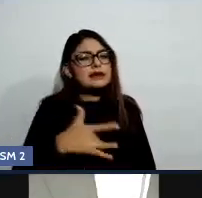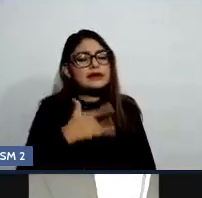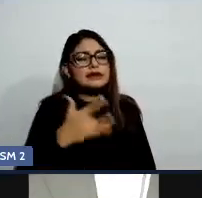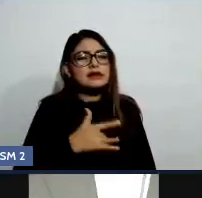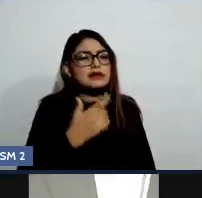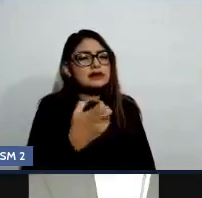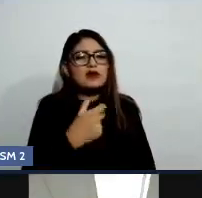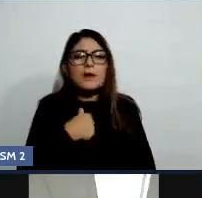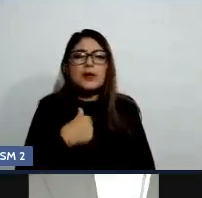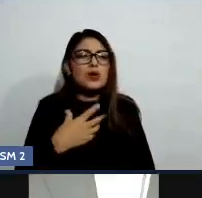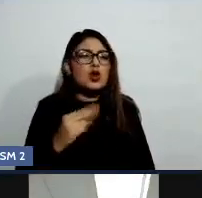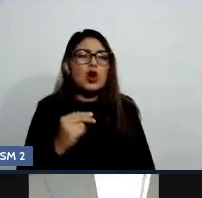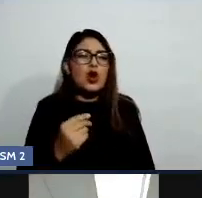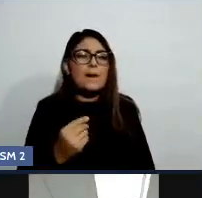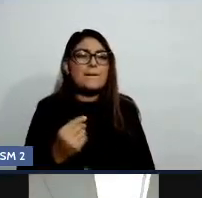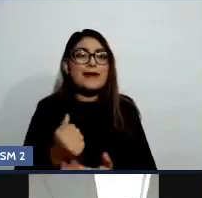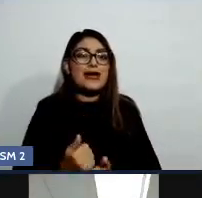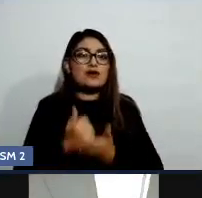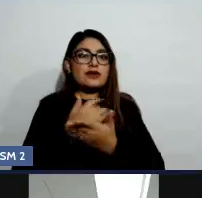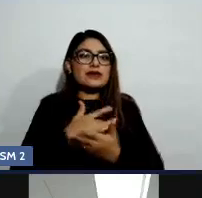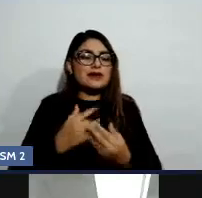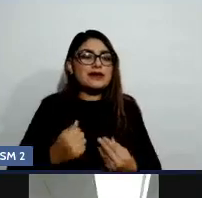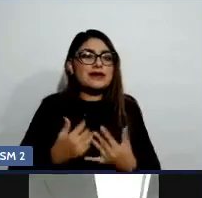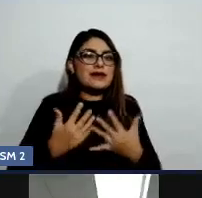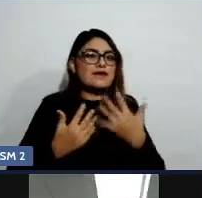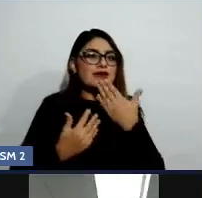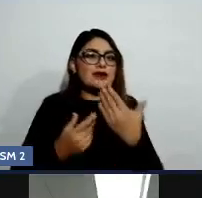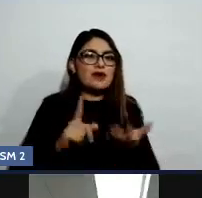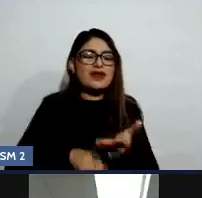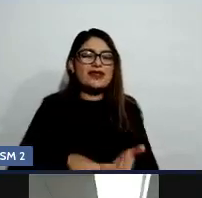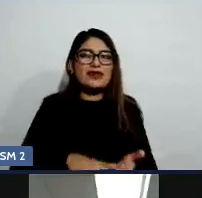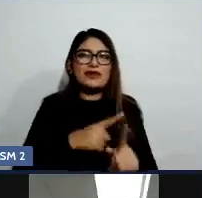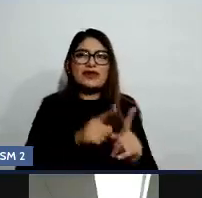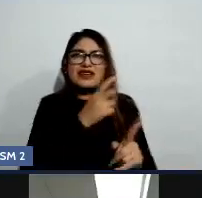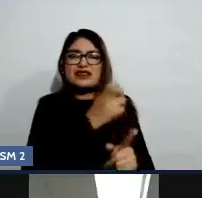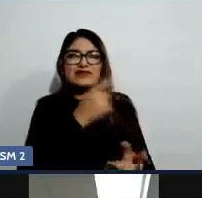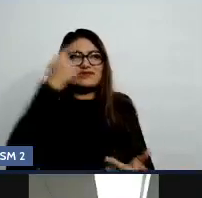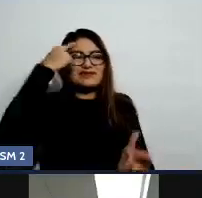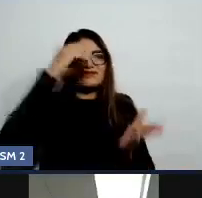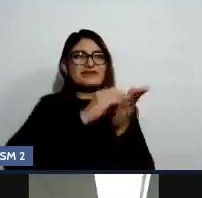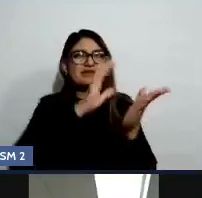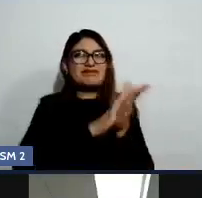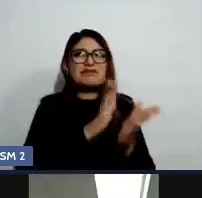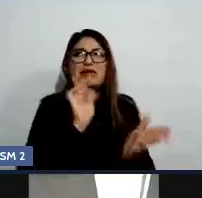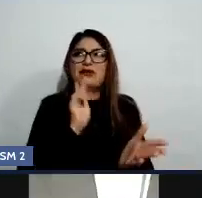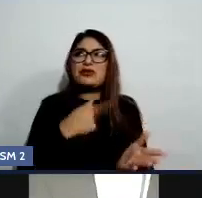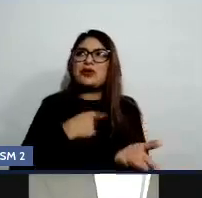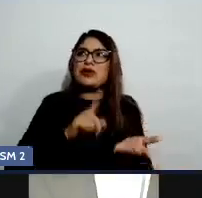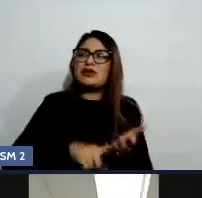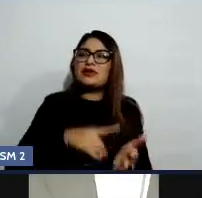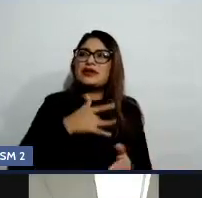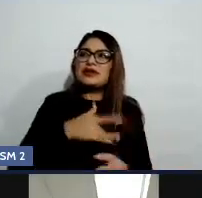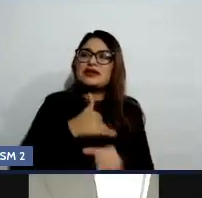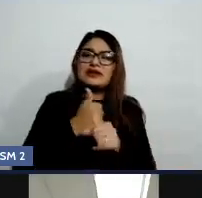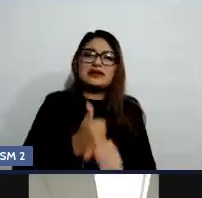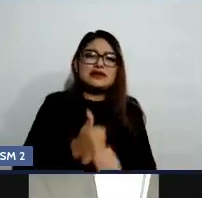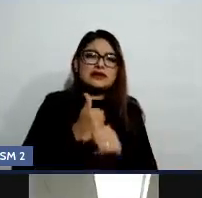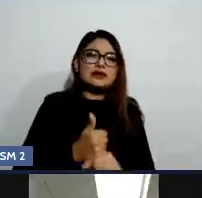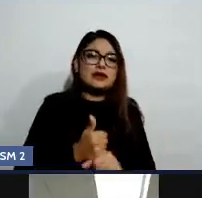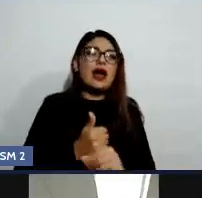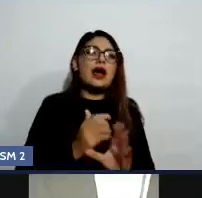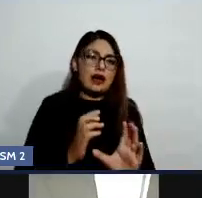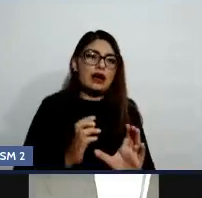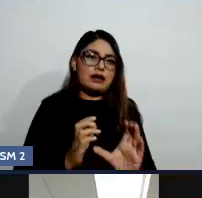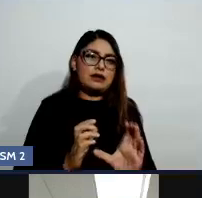contrario, me hace tener sufrimiento, conviene que la revise y busque incluso cambiarla